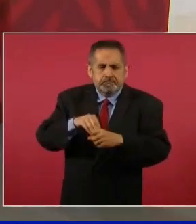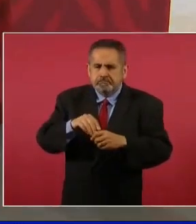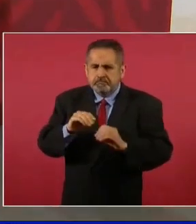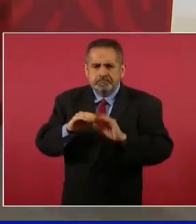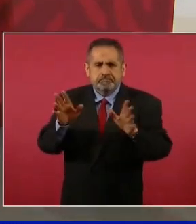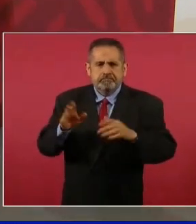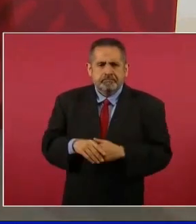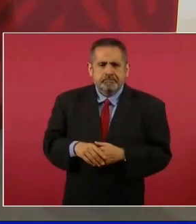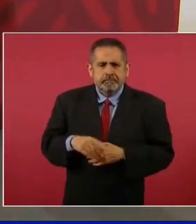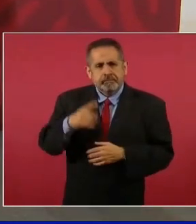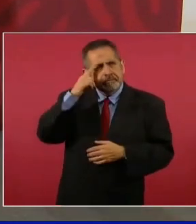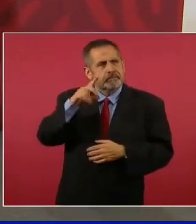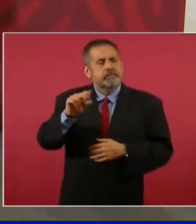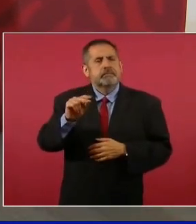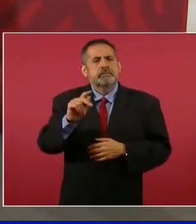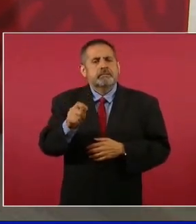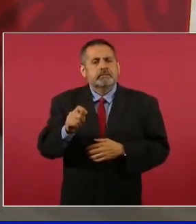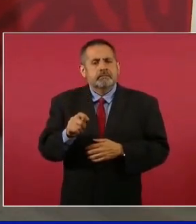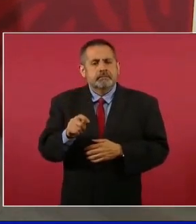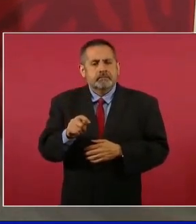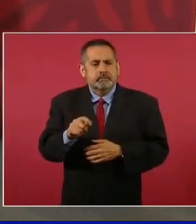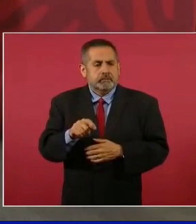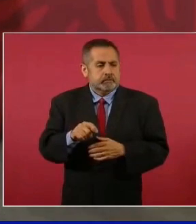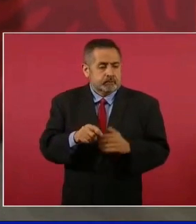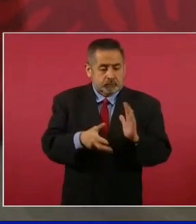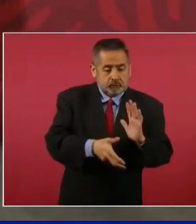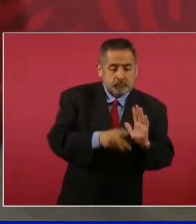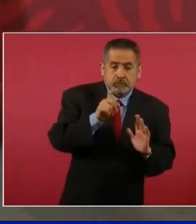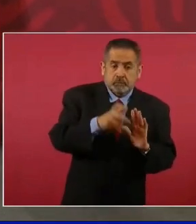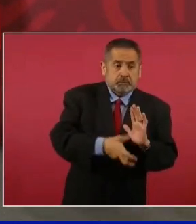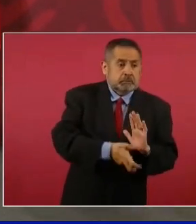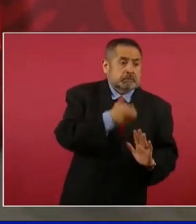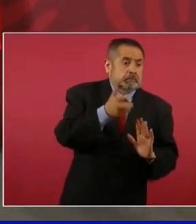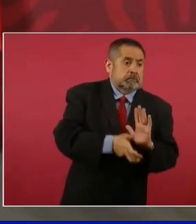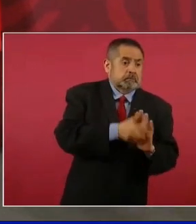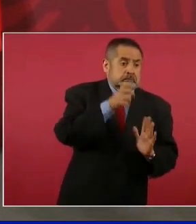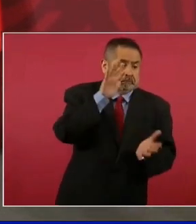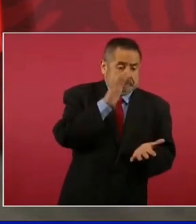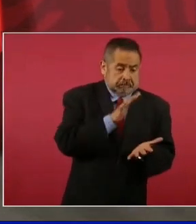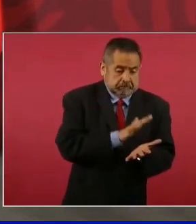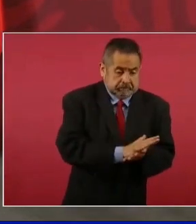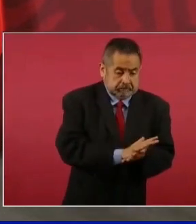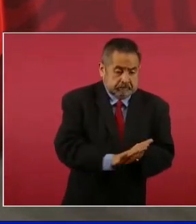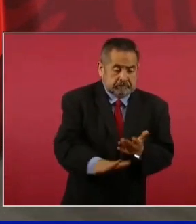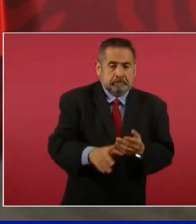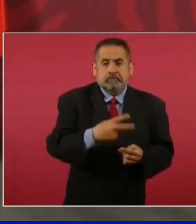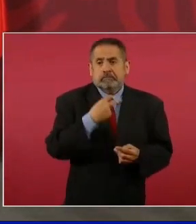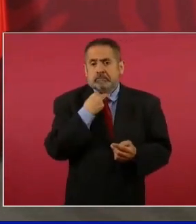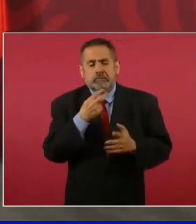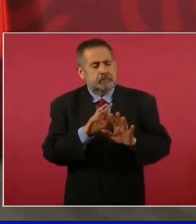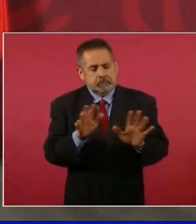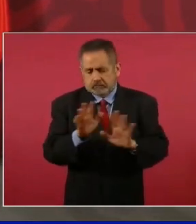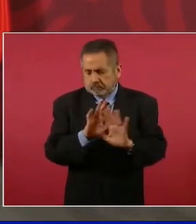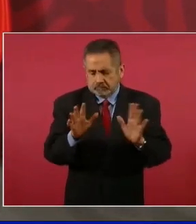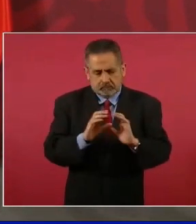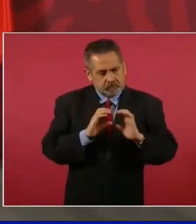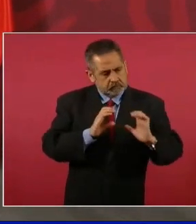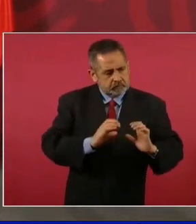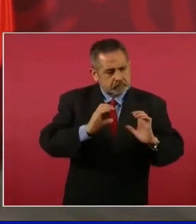ya más sobreexplotación de acuíferos y